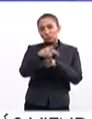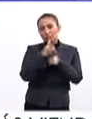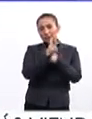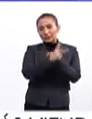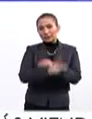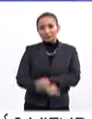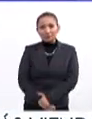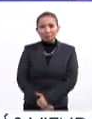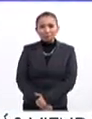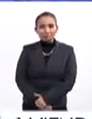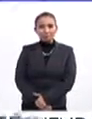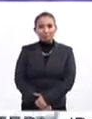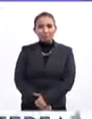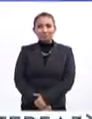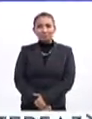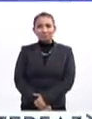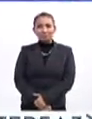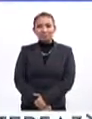de esa nación.